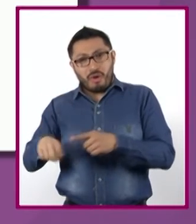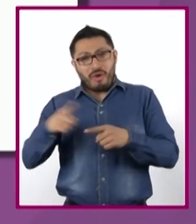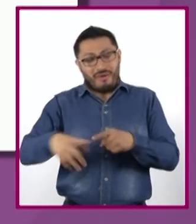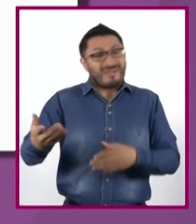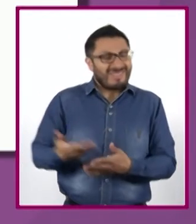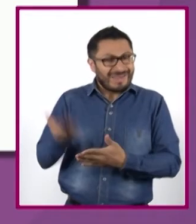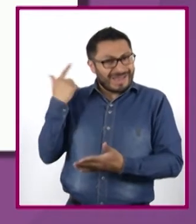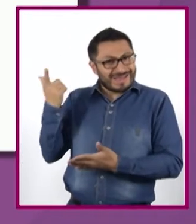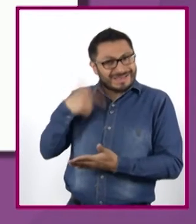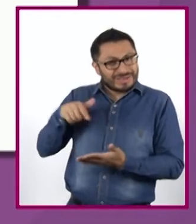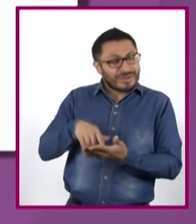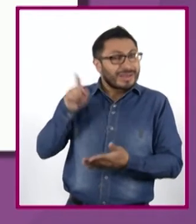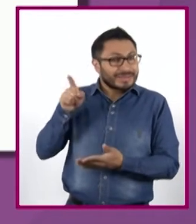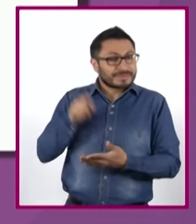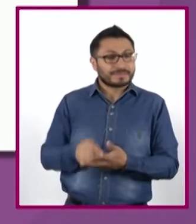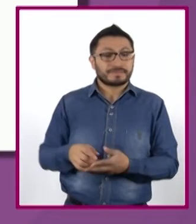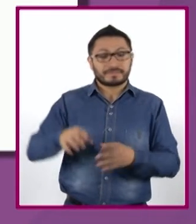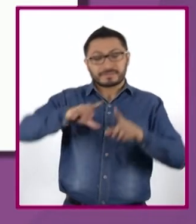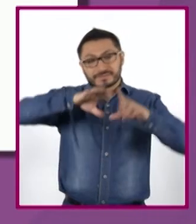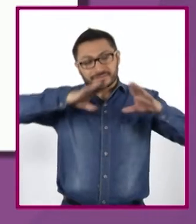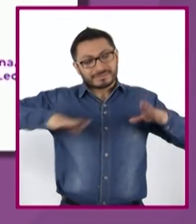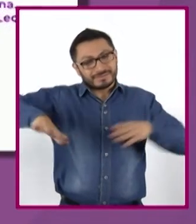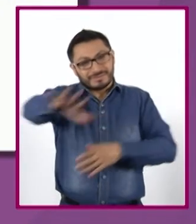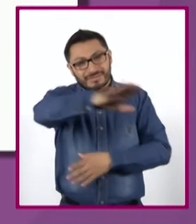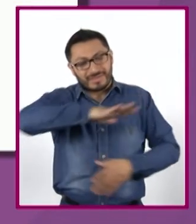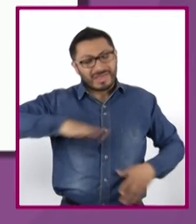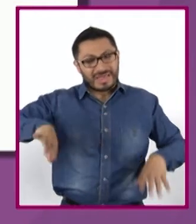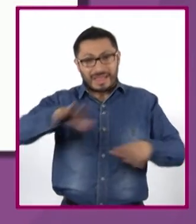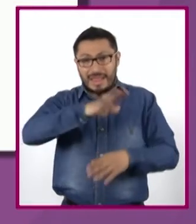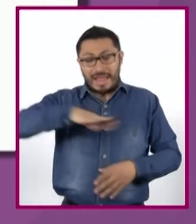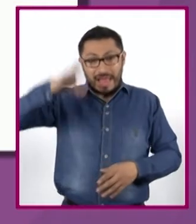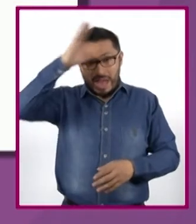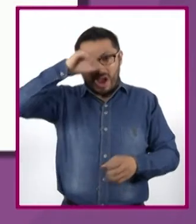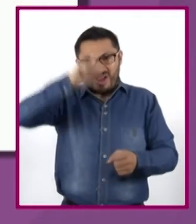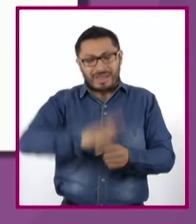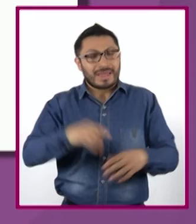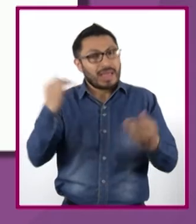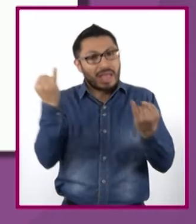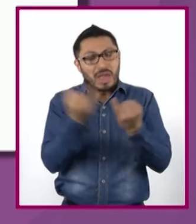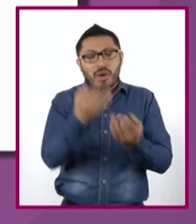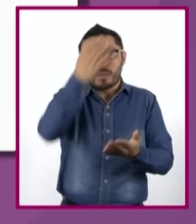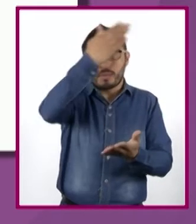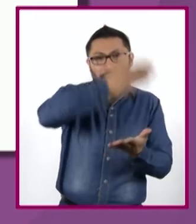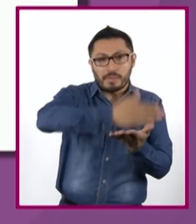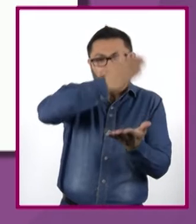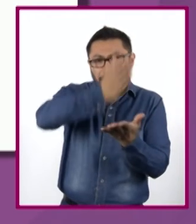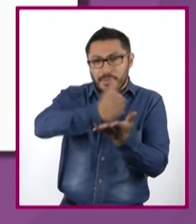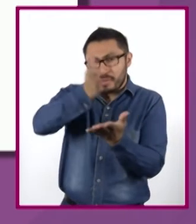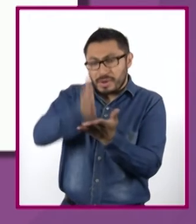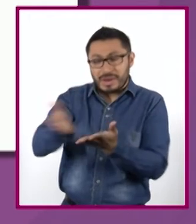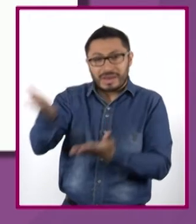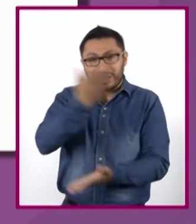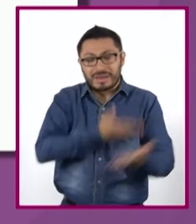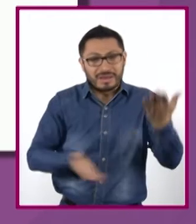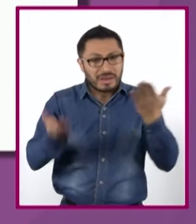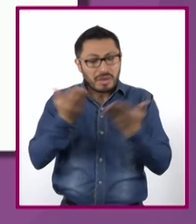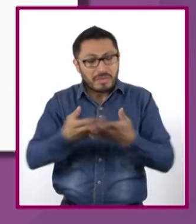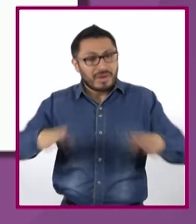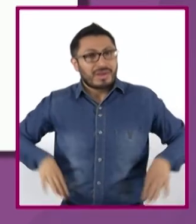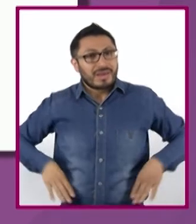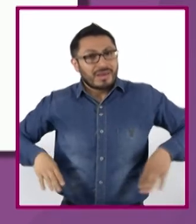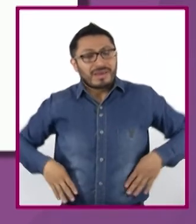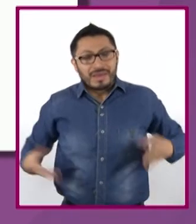Esta área cultural o superárea también ha sido subdividida por compartir elementos comunes